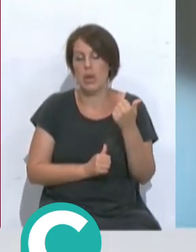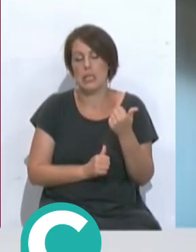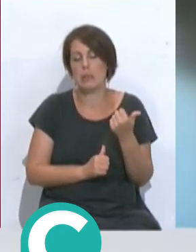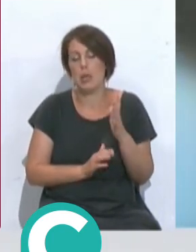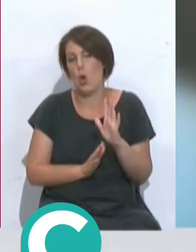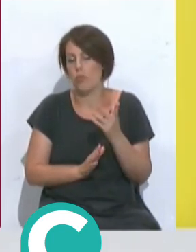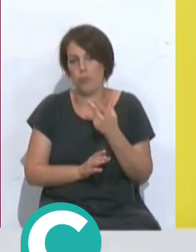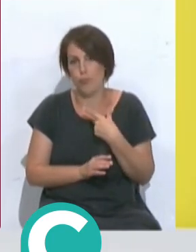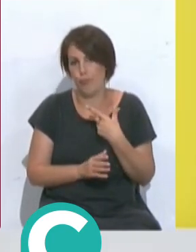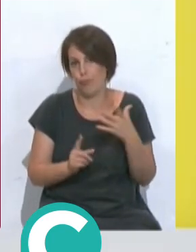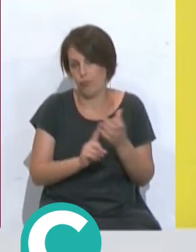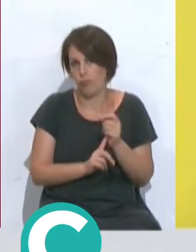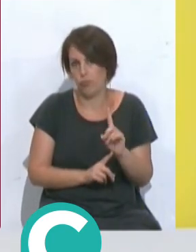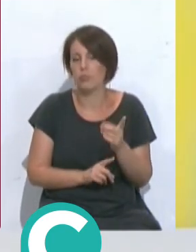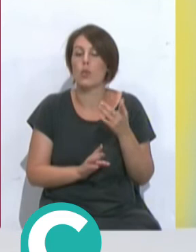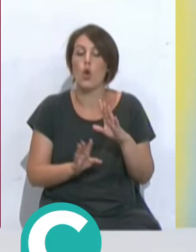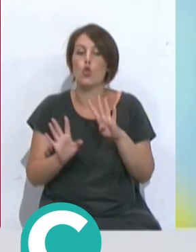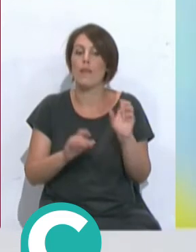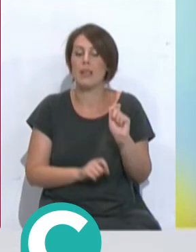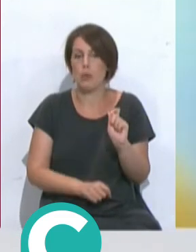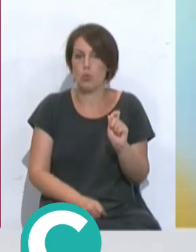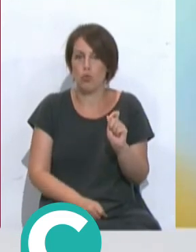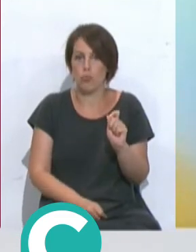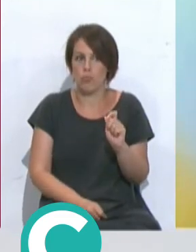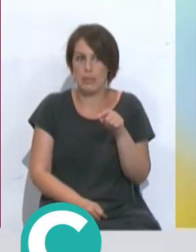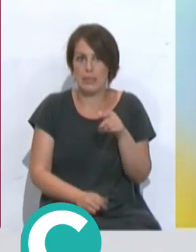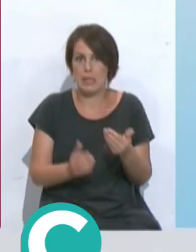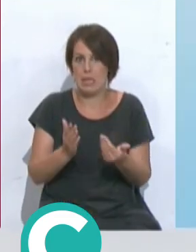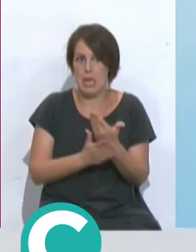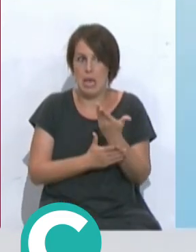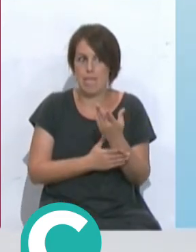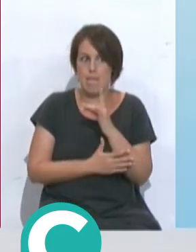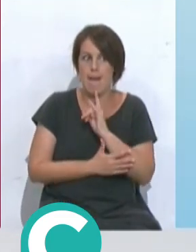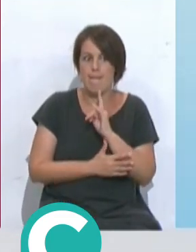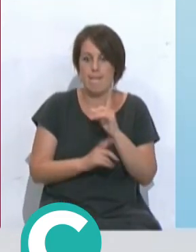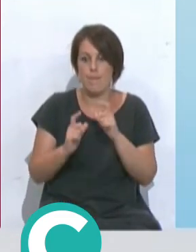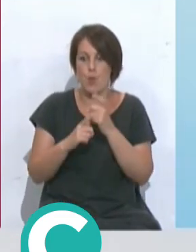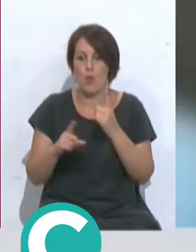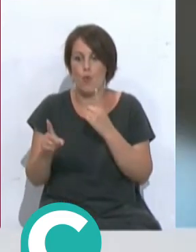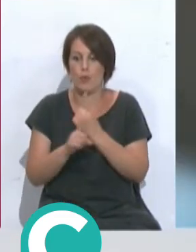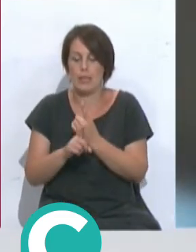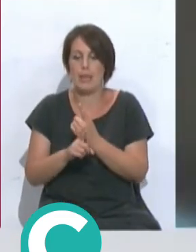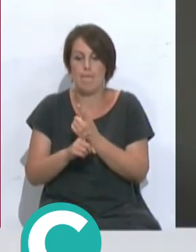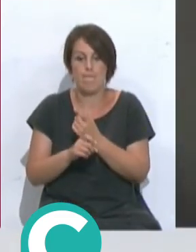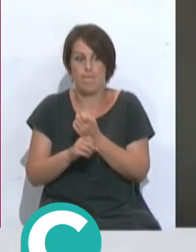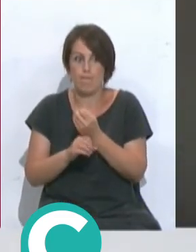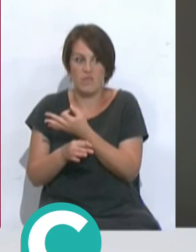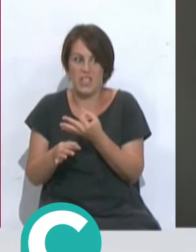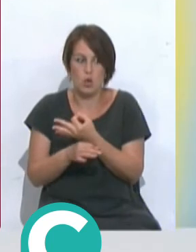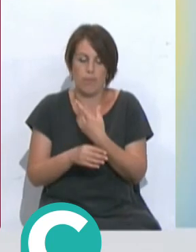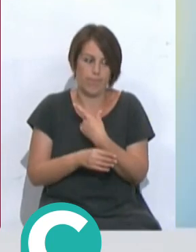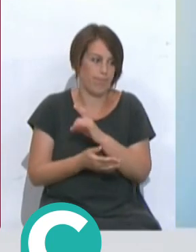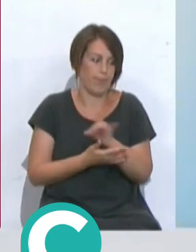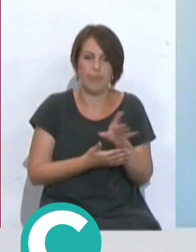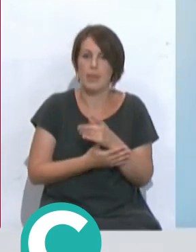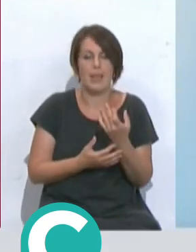otras pero no llegó entonces en 90 minutos ese día no anda fino y el rival si anda y te va afuera y tienes